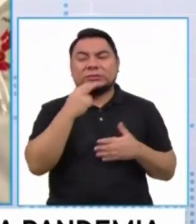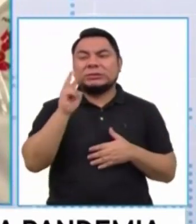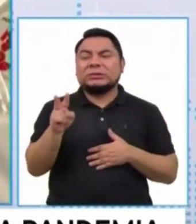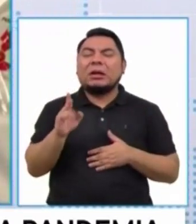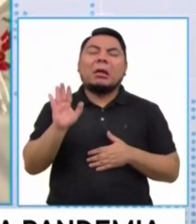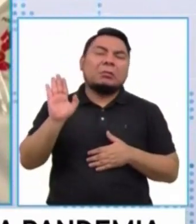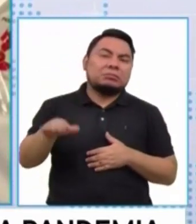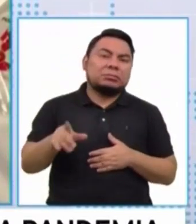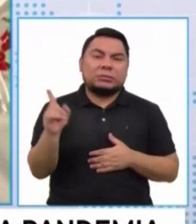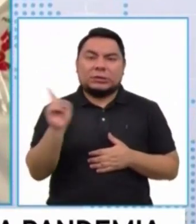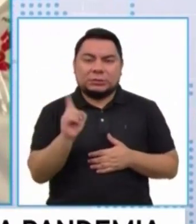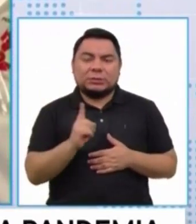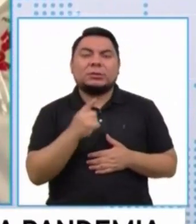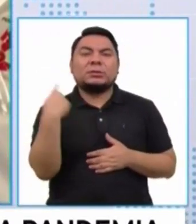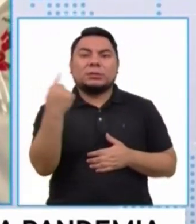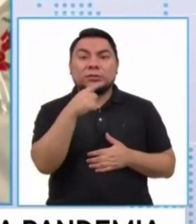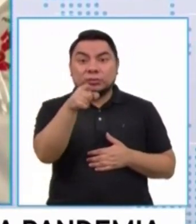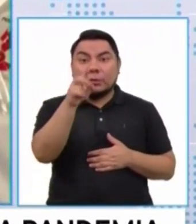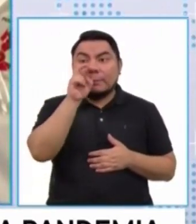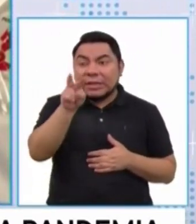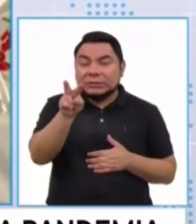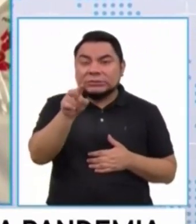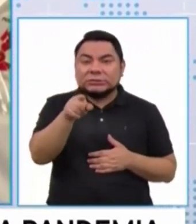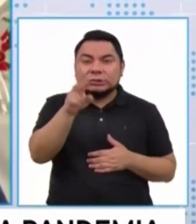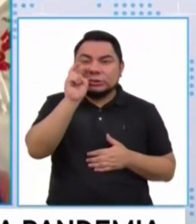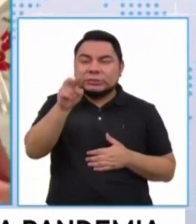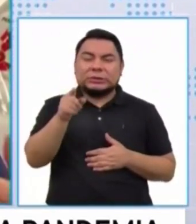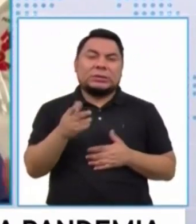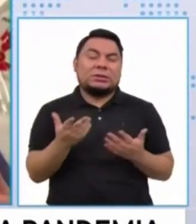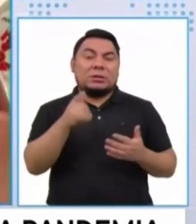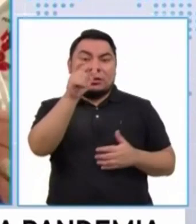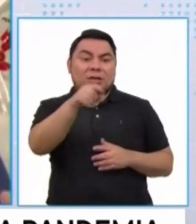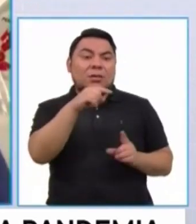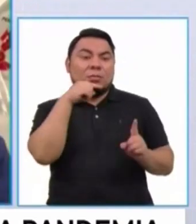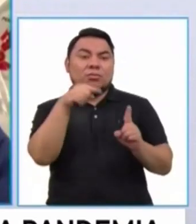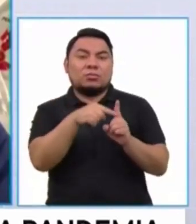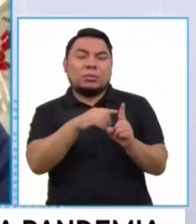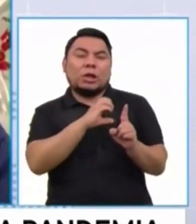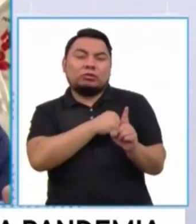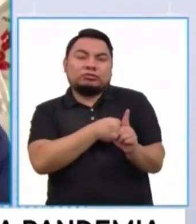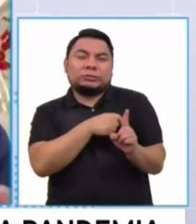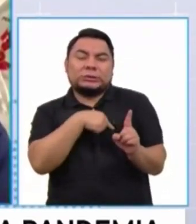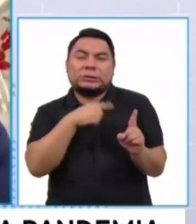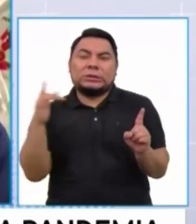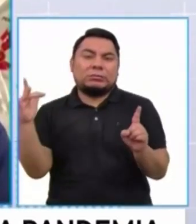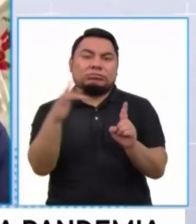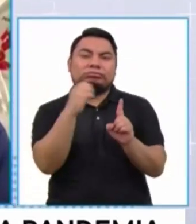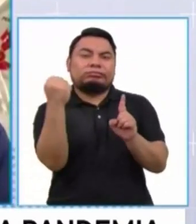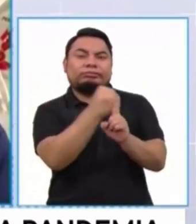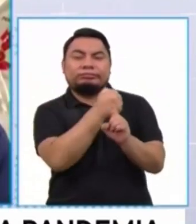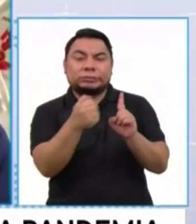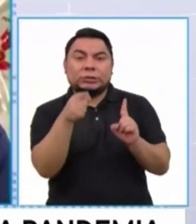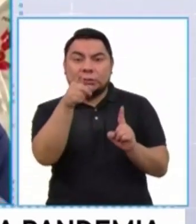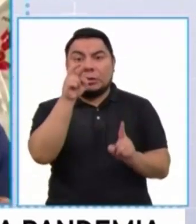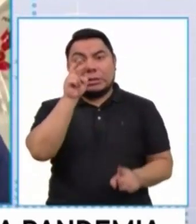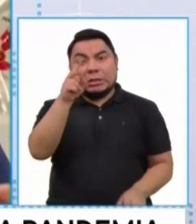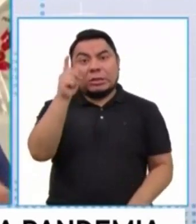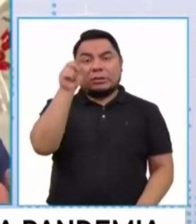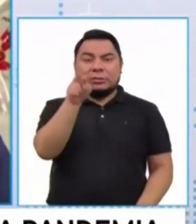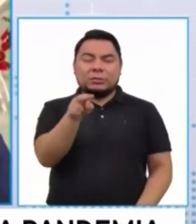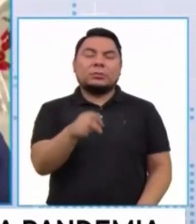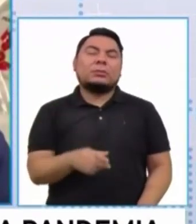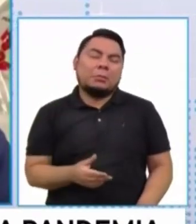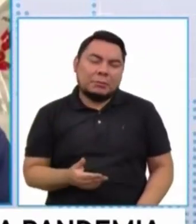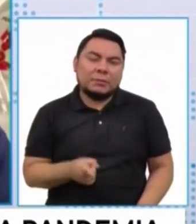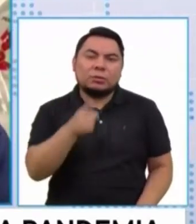perfil. O si tú ves que hay una mujer que está siendo violentada, por